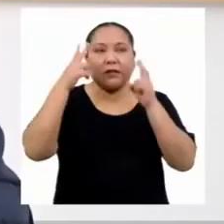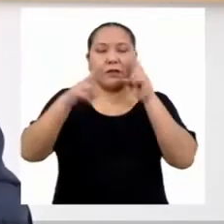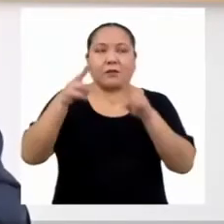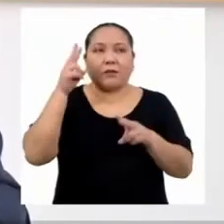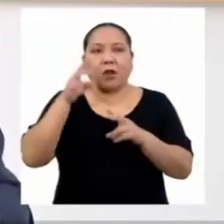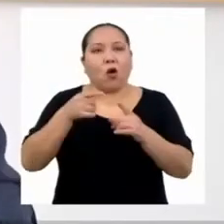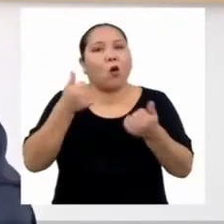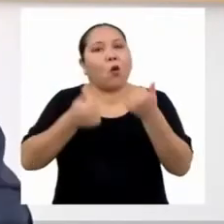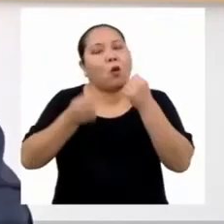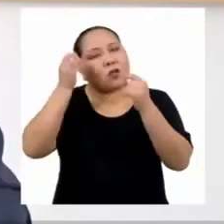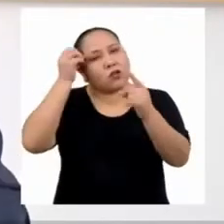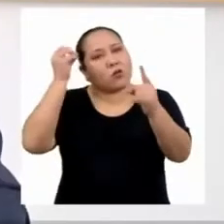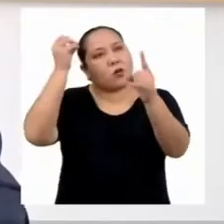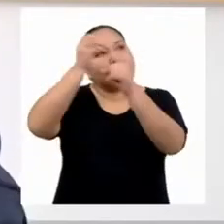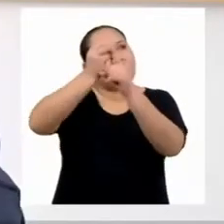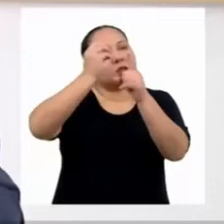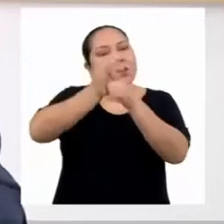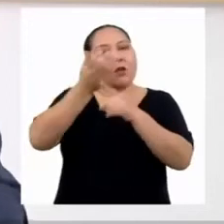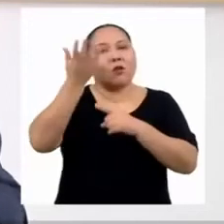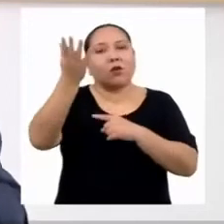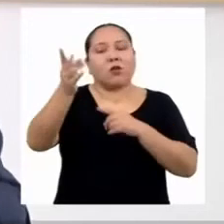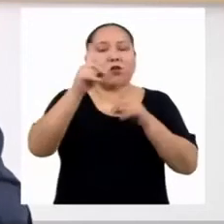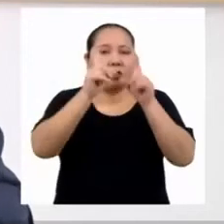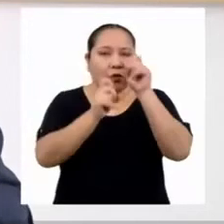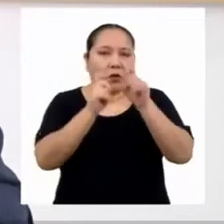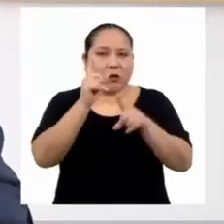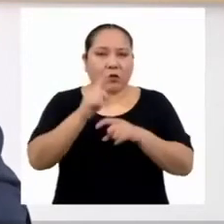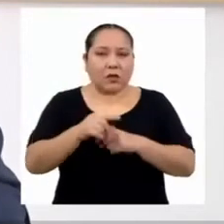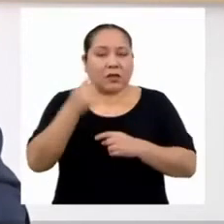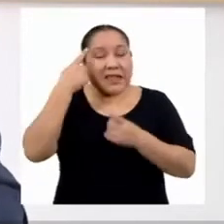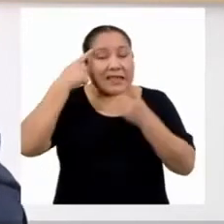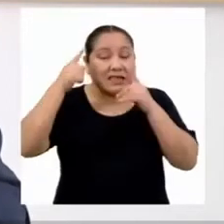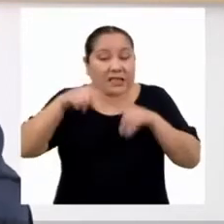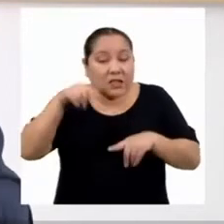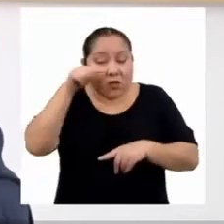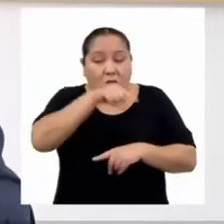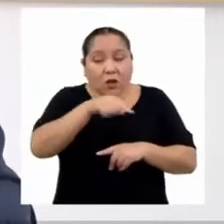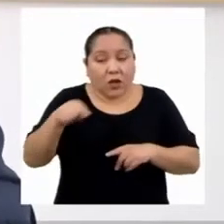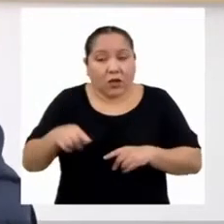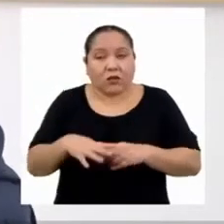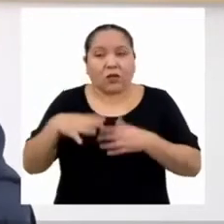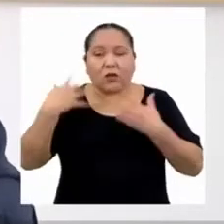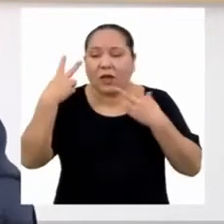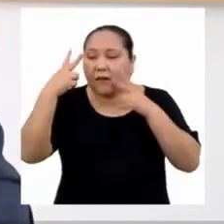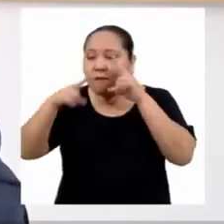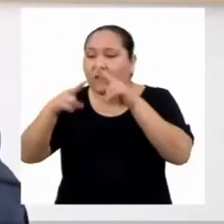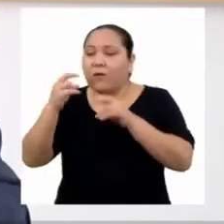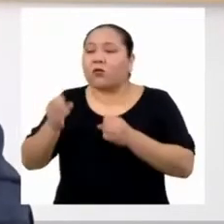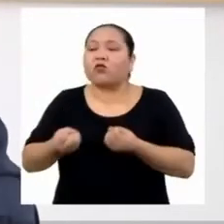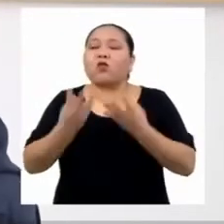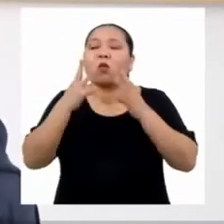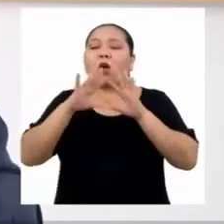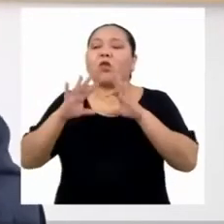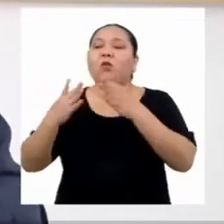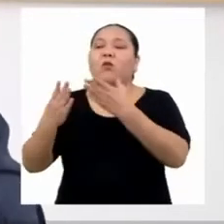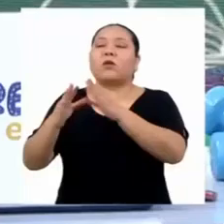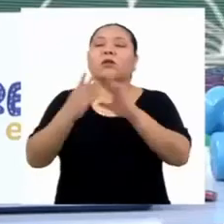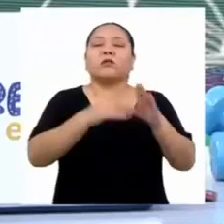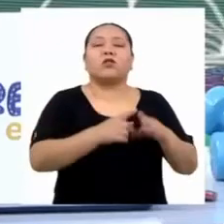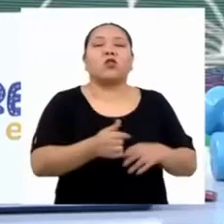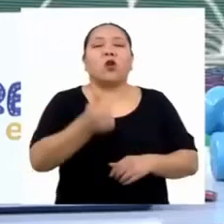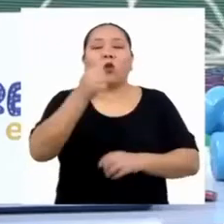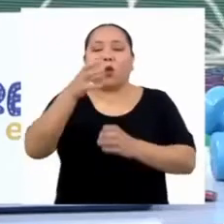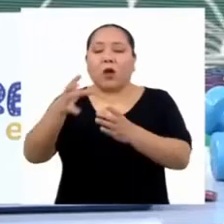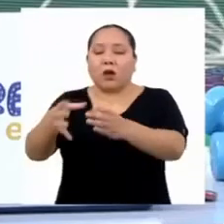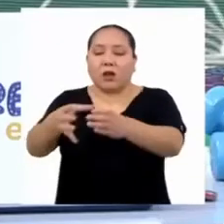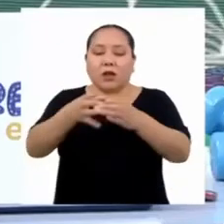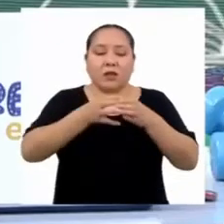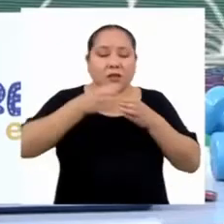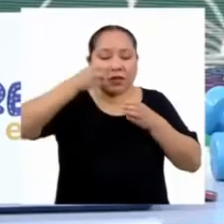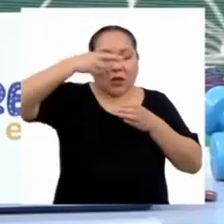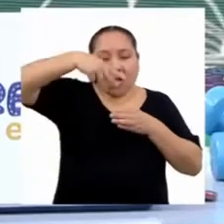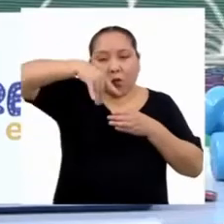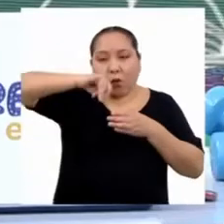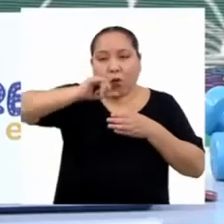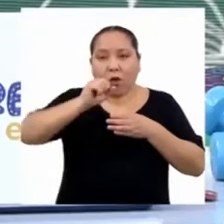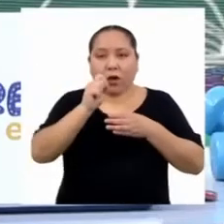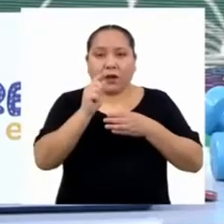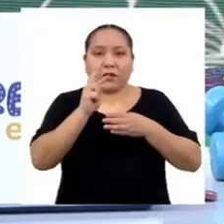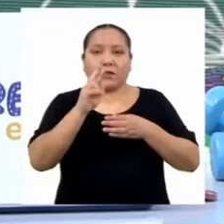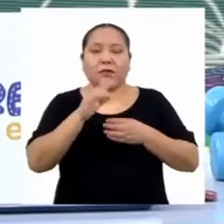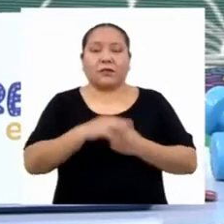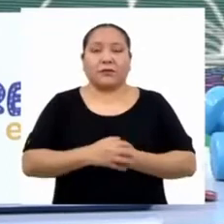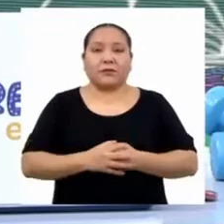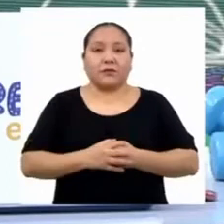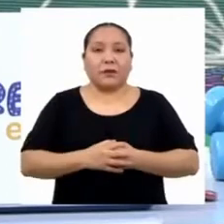objetivo de la encuesta. En base a esta decisión, definimos la población y la muestra que escogeremos. Nuestro objetivo es